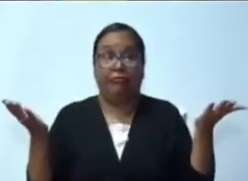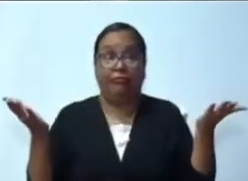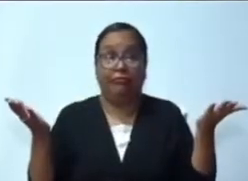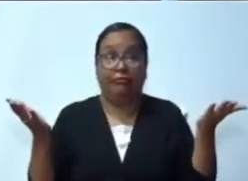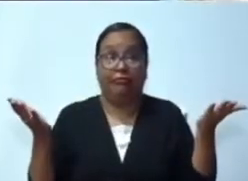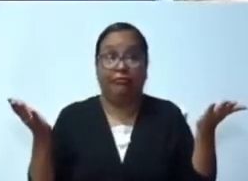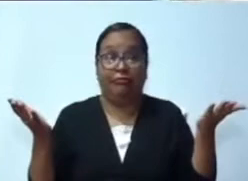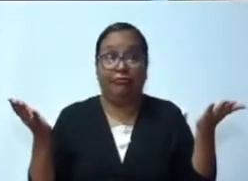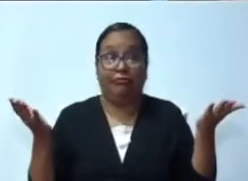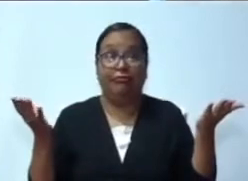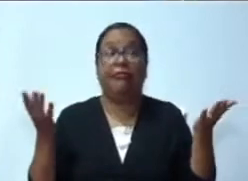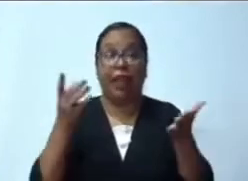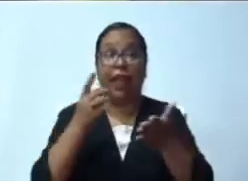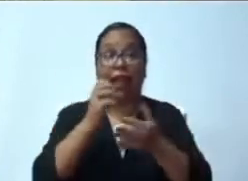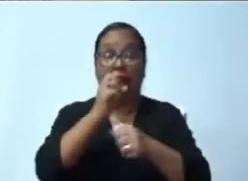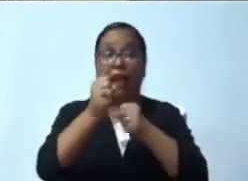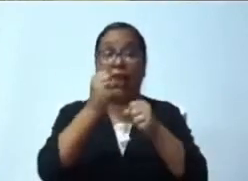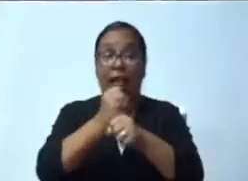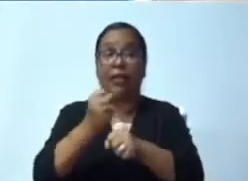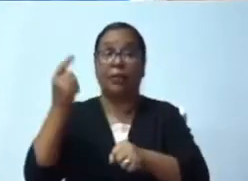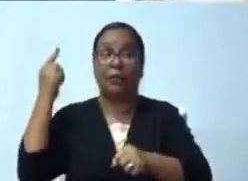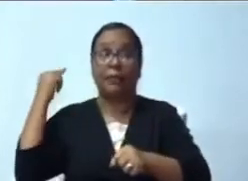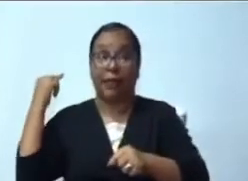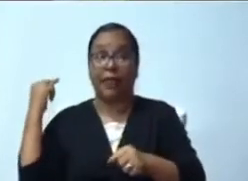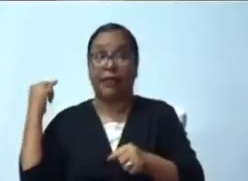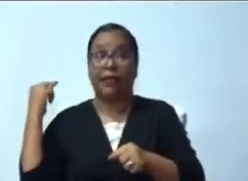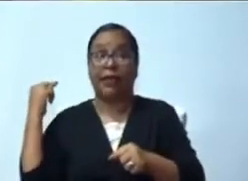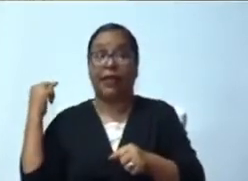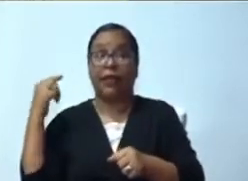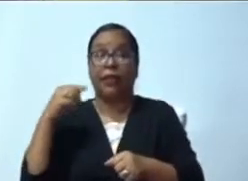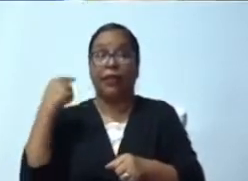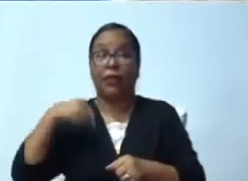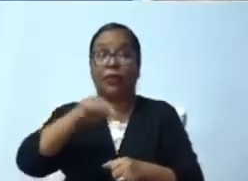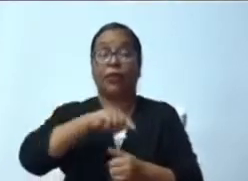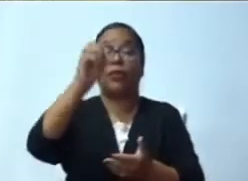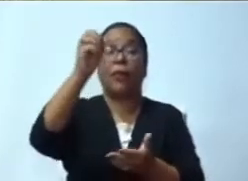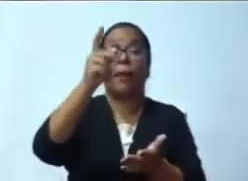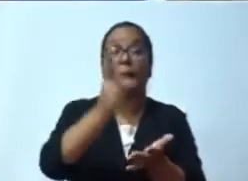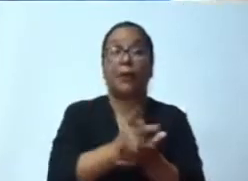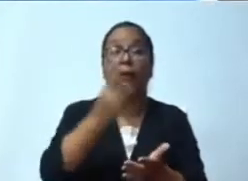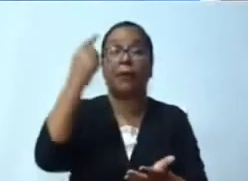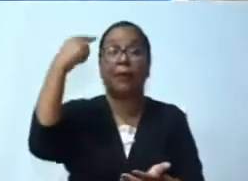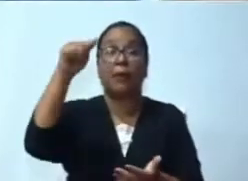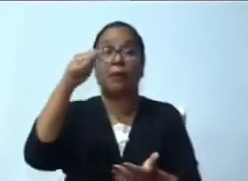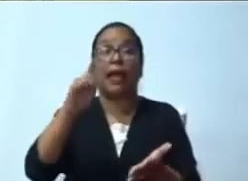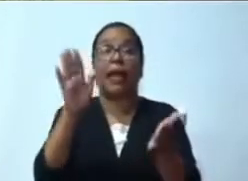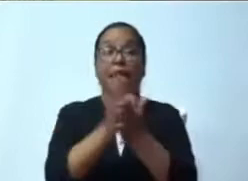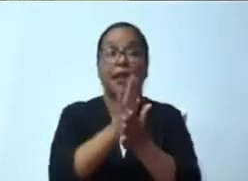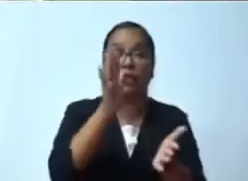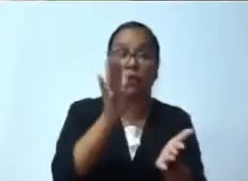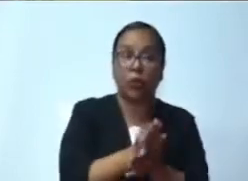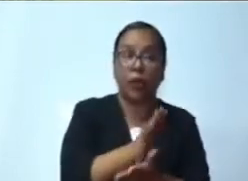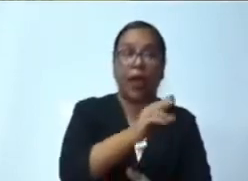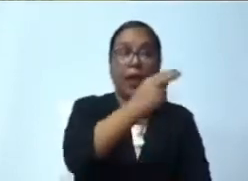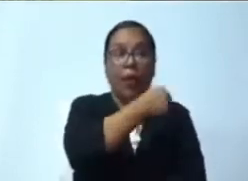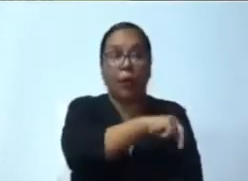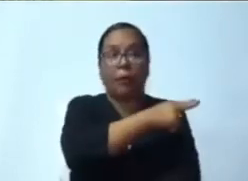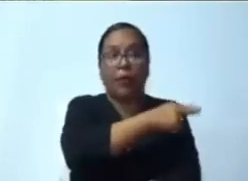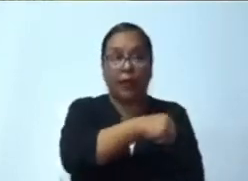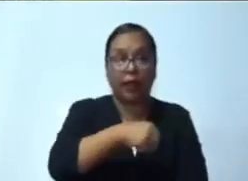no han terminado ninguna, 17 hospitales, 2 unidades de atención primaria y 4